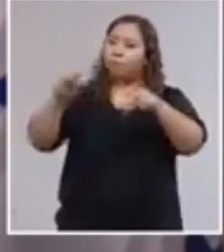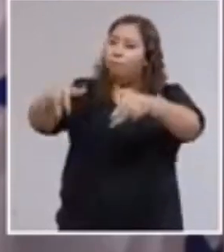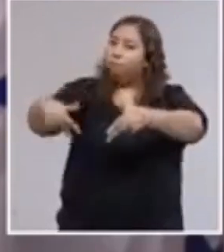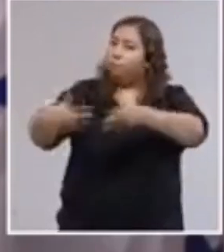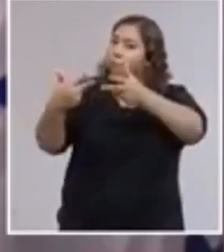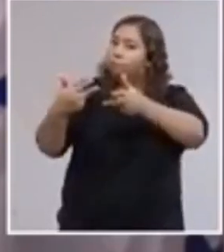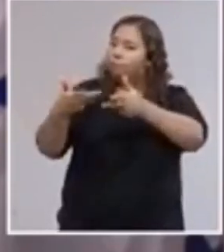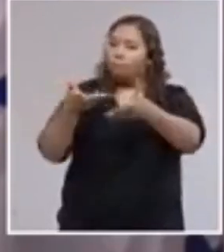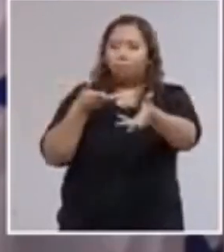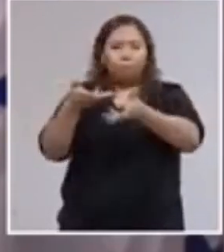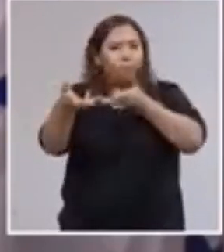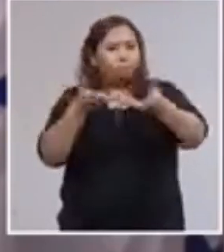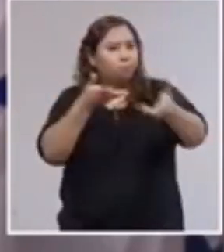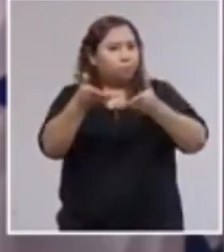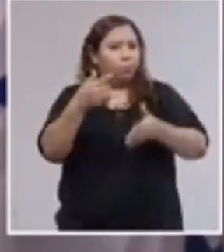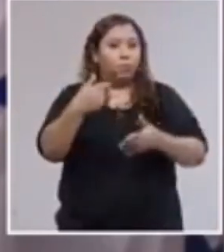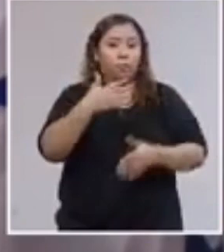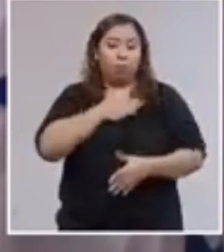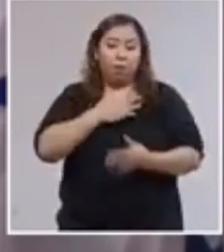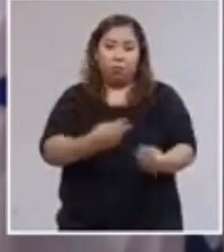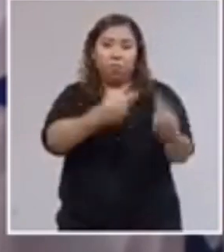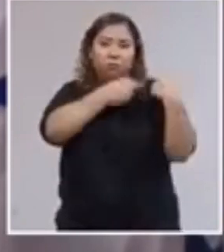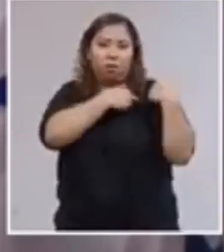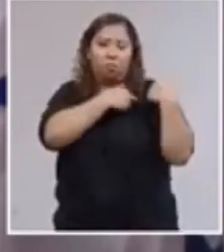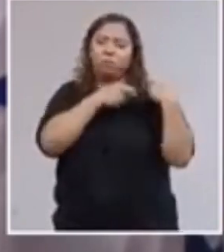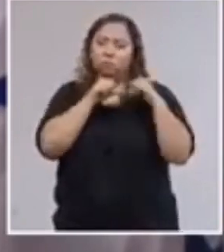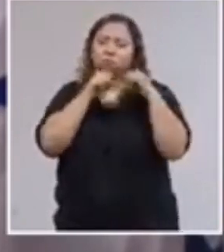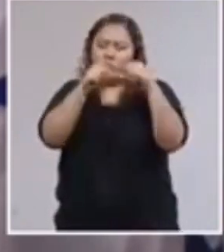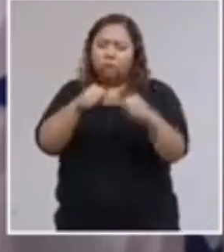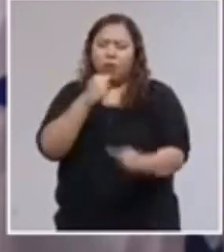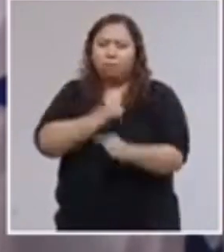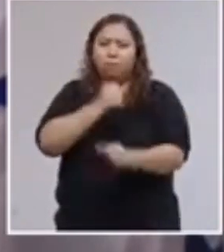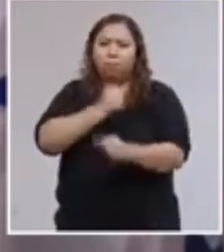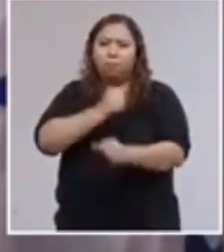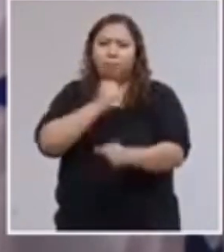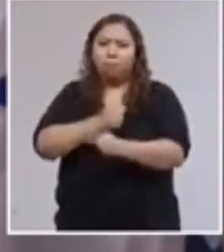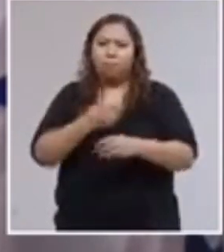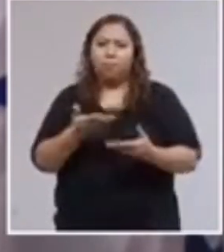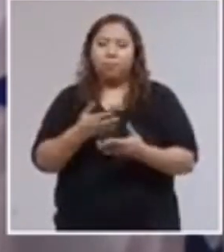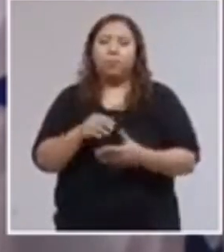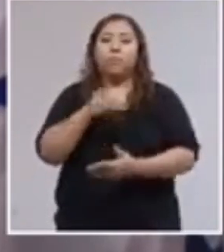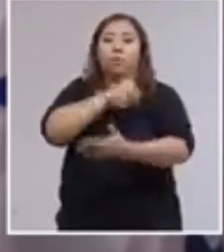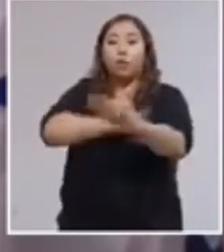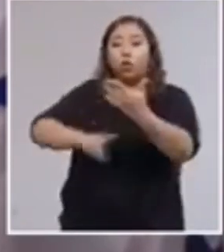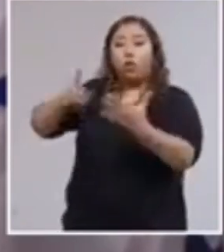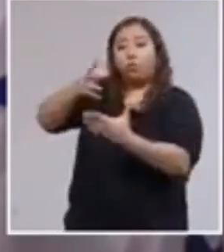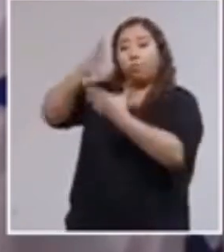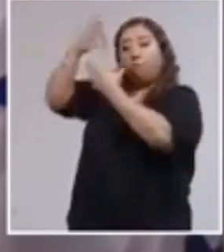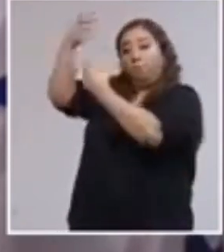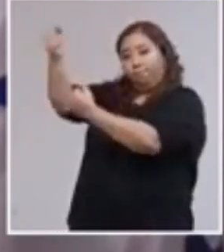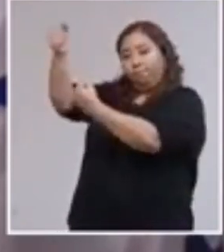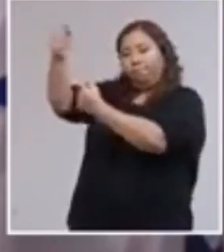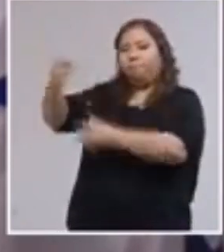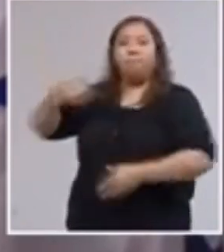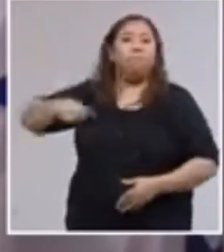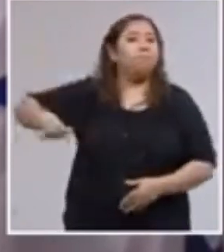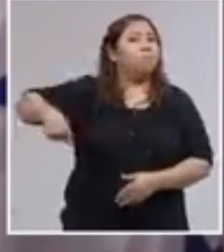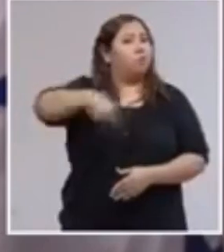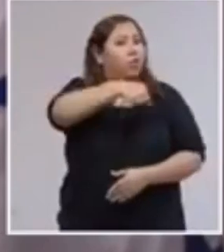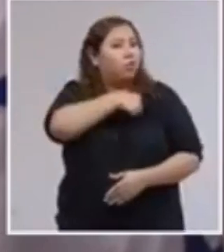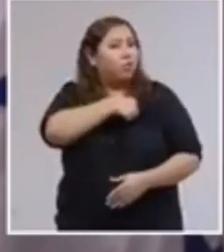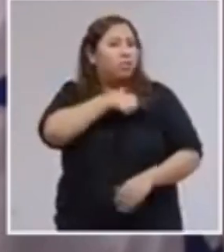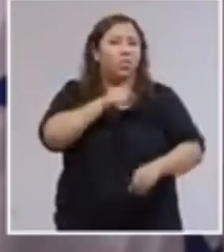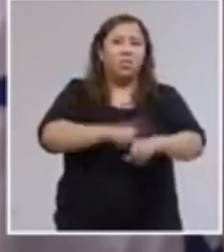teletrabajo. Confiemos en Dios y en la capacidad que tenemos los hondureños de vencer la adversidad.